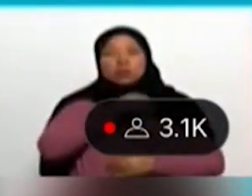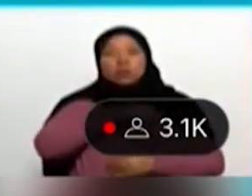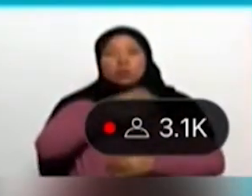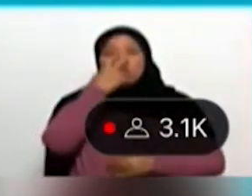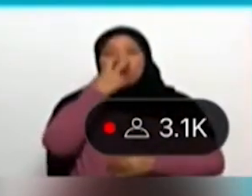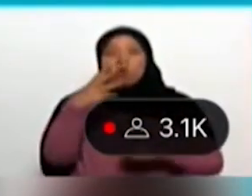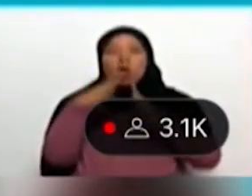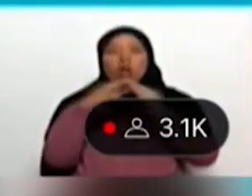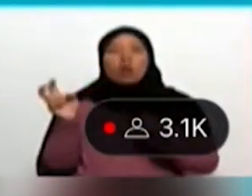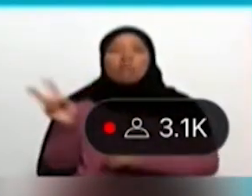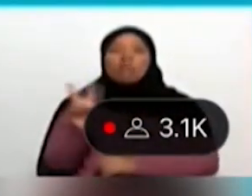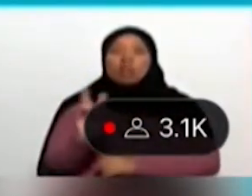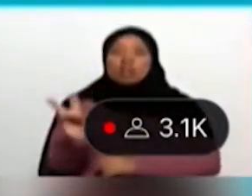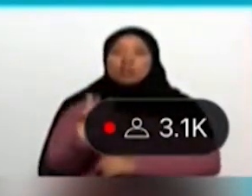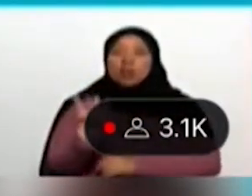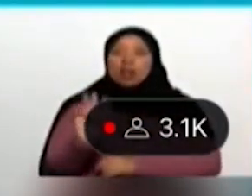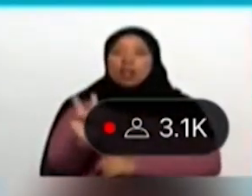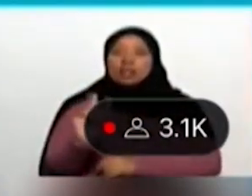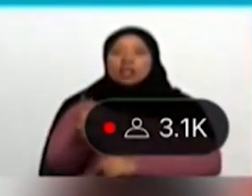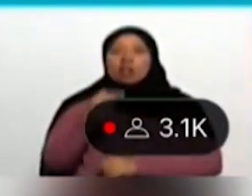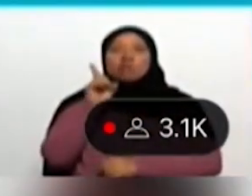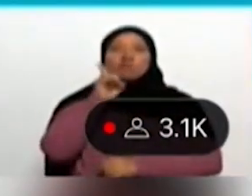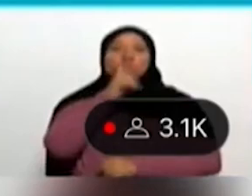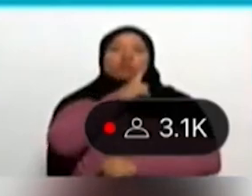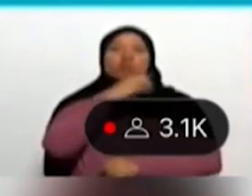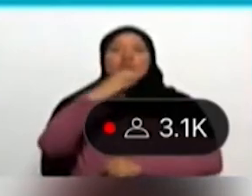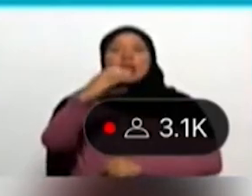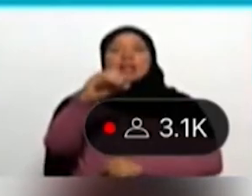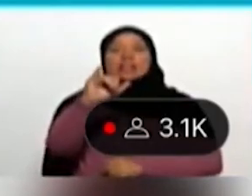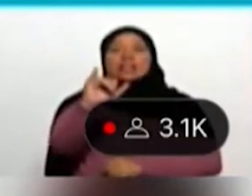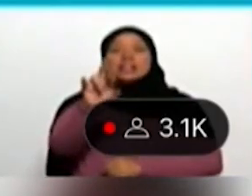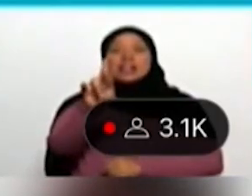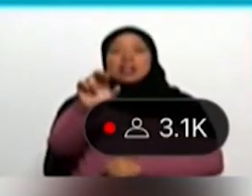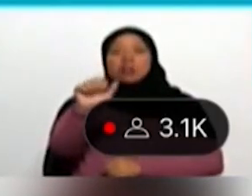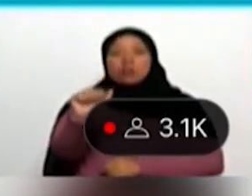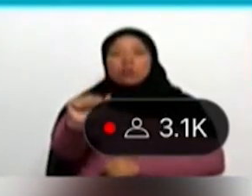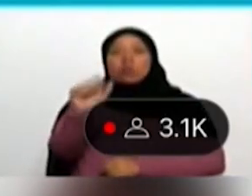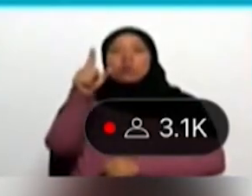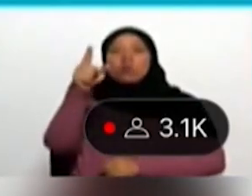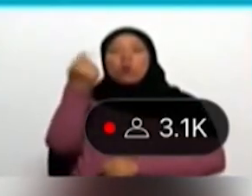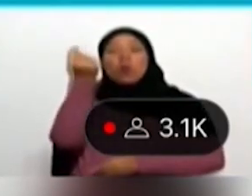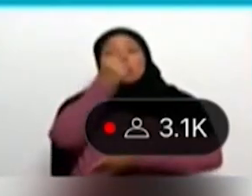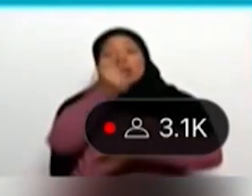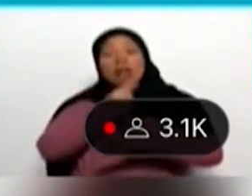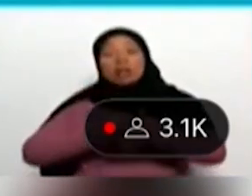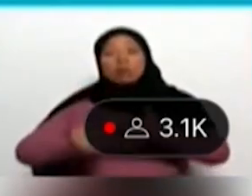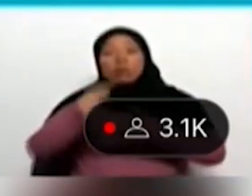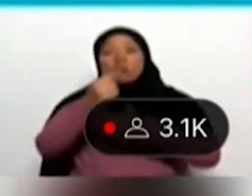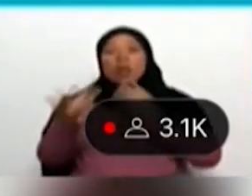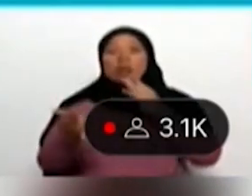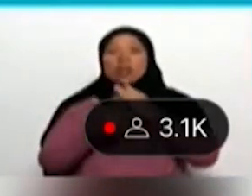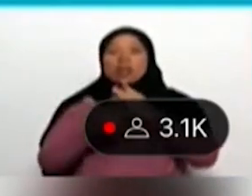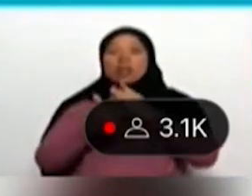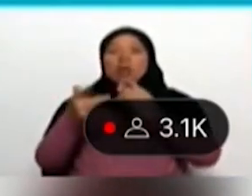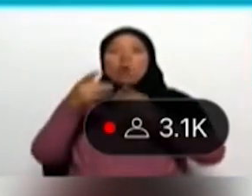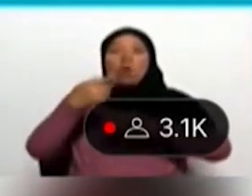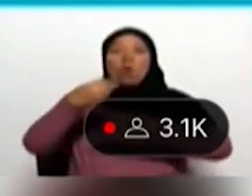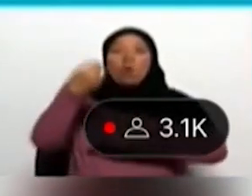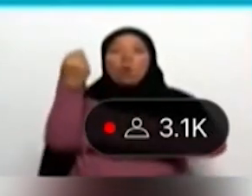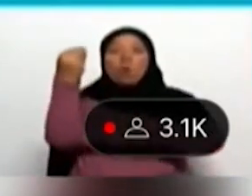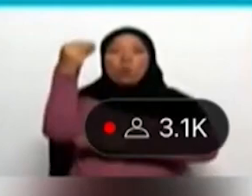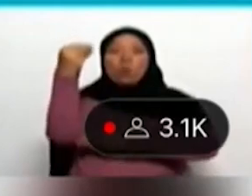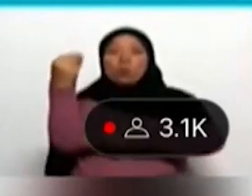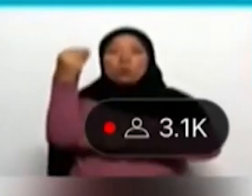de la creación, de la conciencia, de la comunicación, dijo el mandatario al introducir a la presentadora. En su